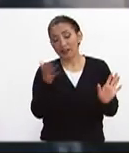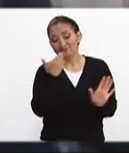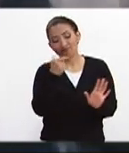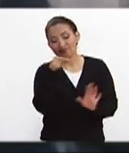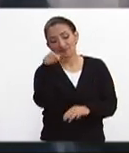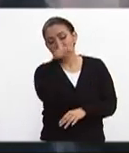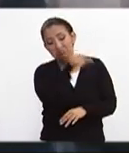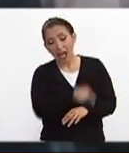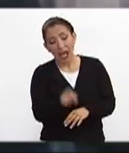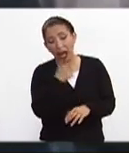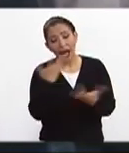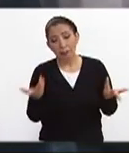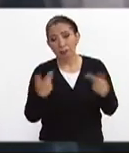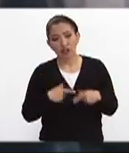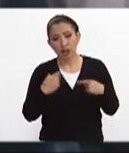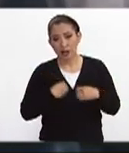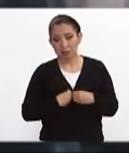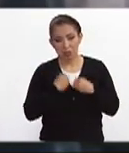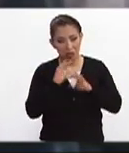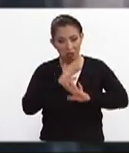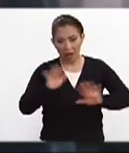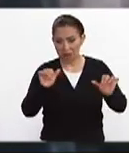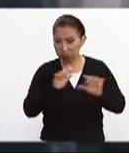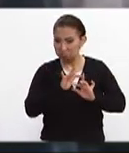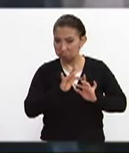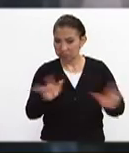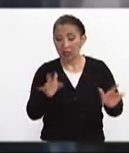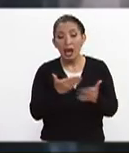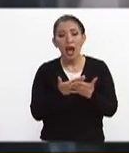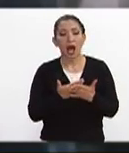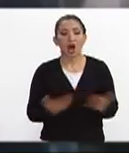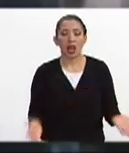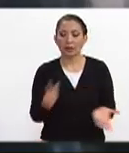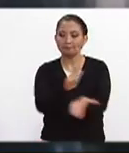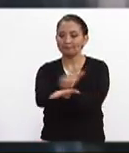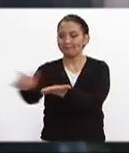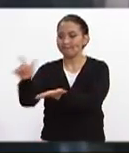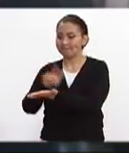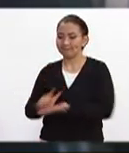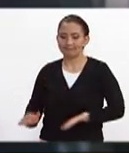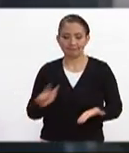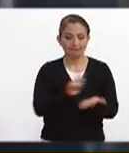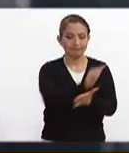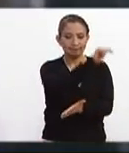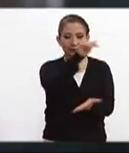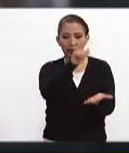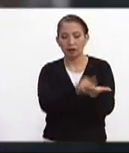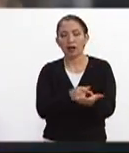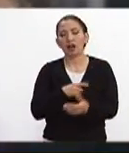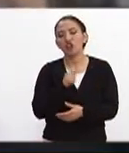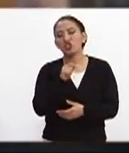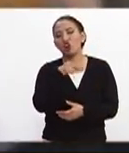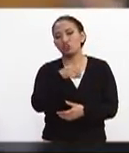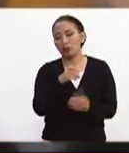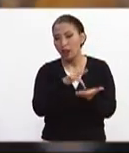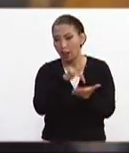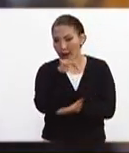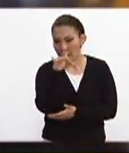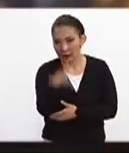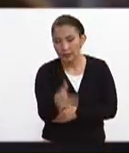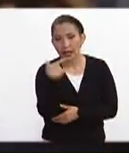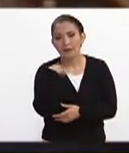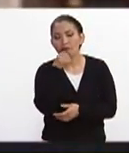de encontrar a personas con vida se está procediendo a remover los escombros Toño muchísimas gracias